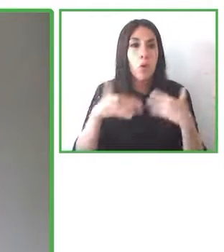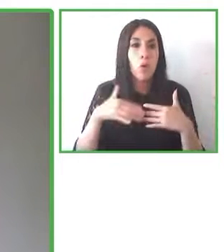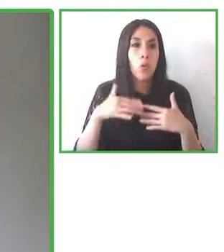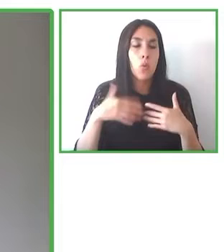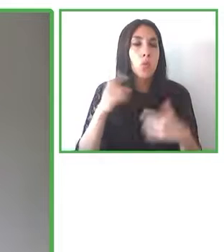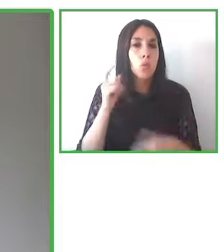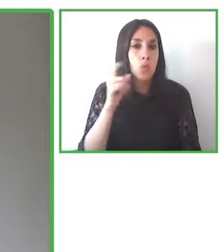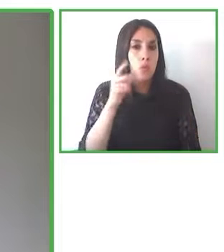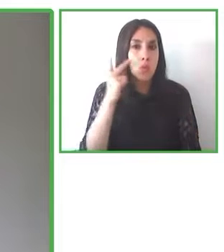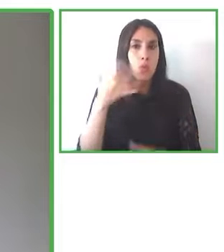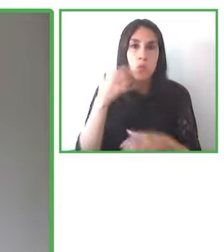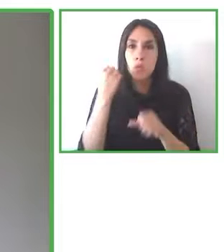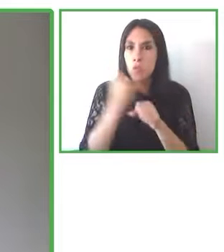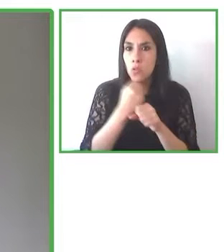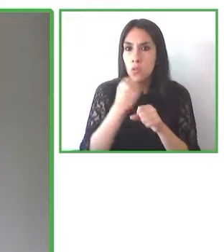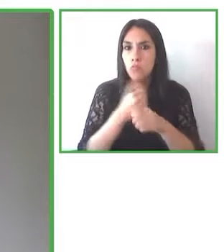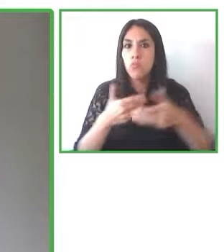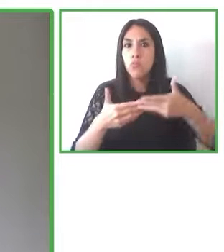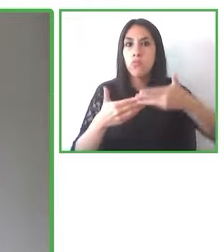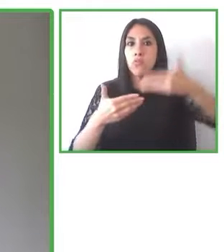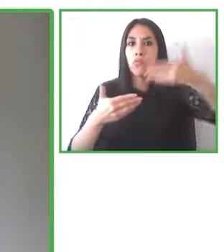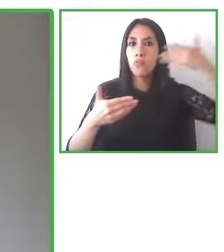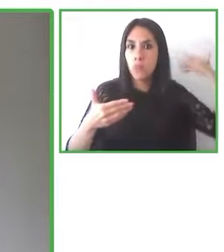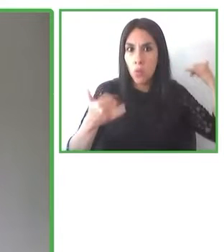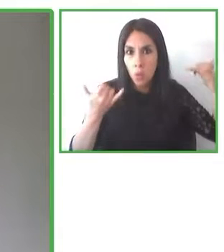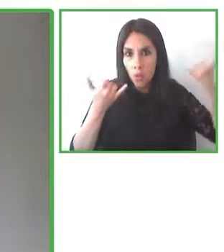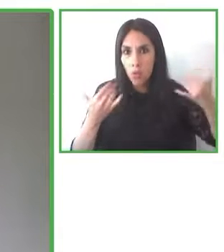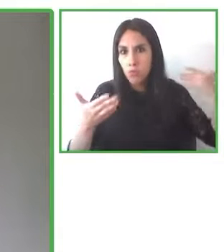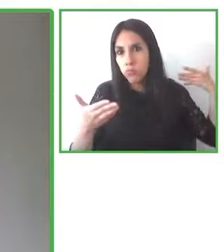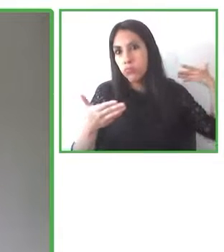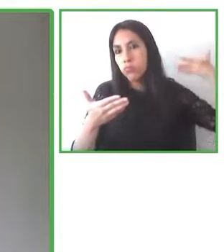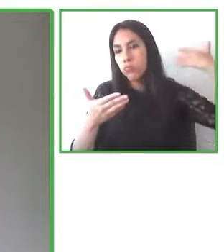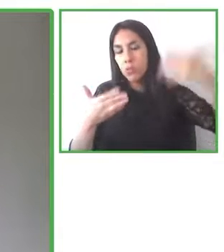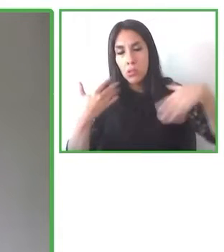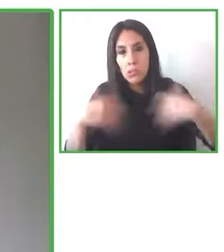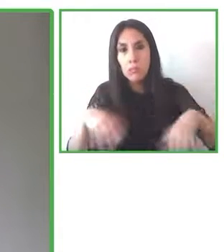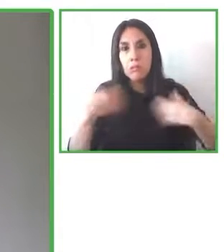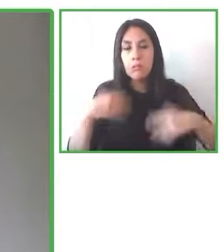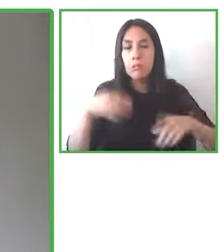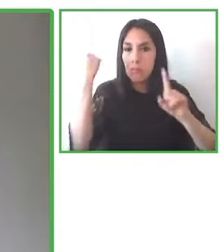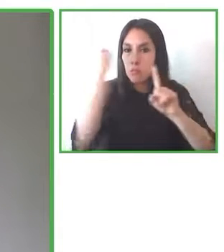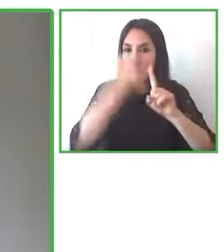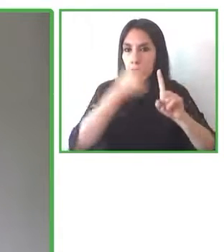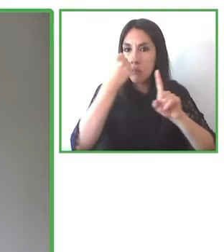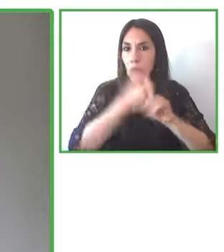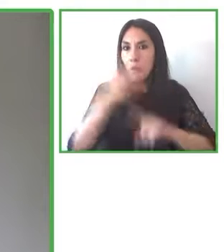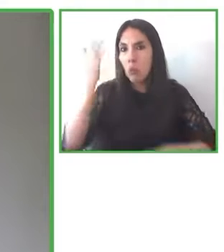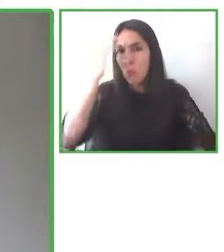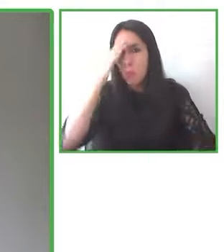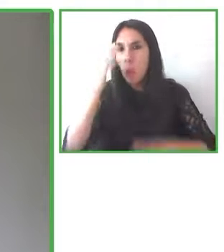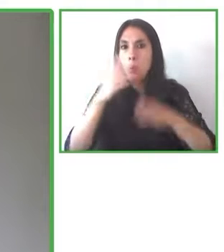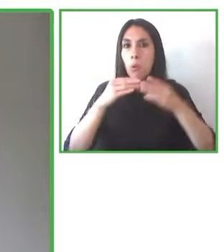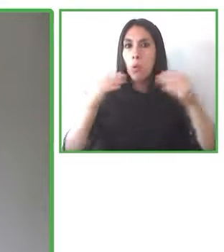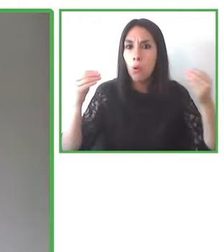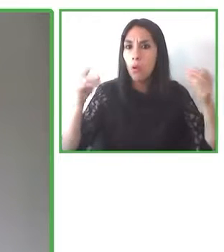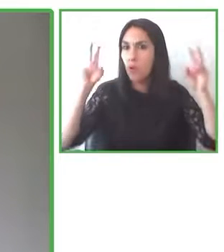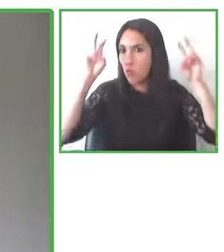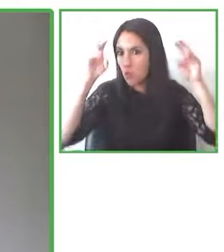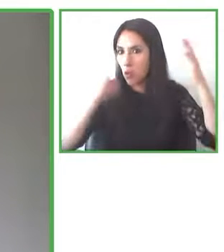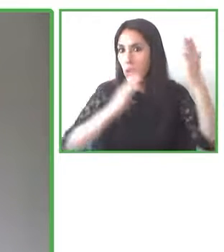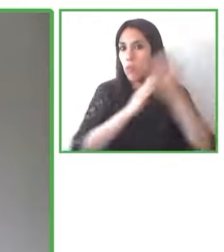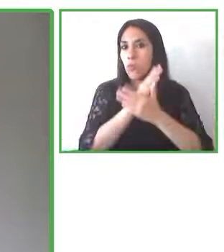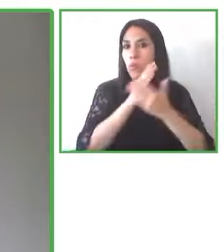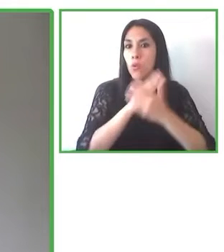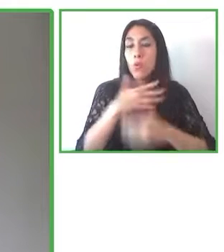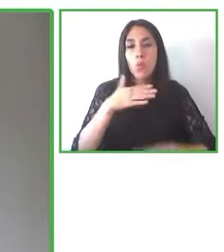saber mucho de accesibilidad y que es muy útil para todos y ahora